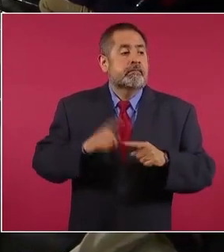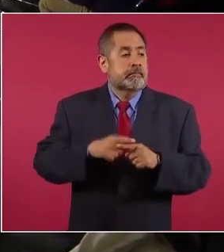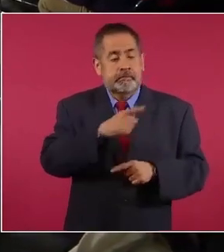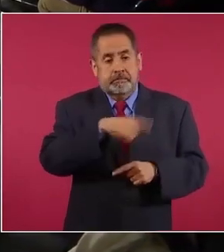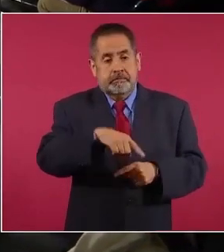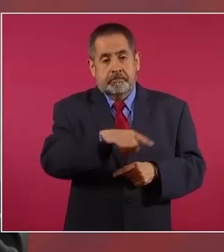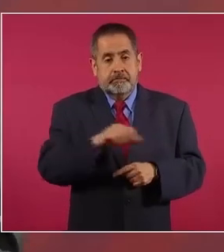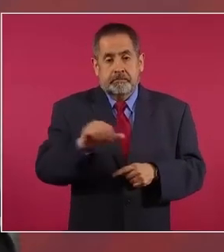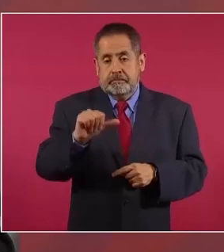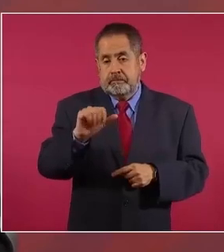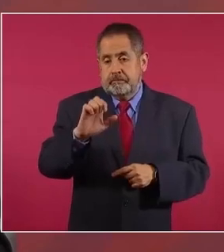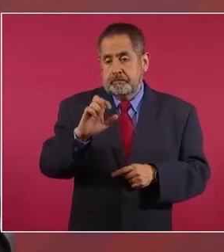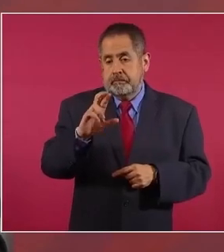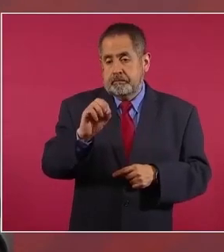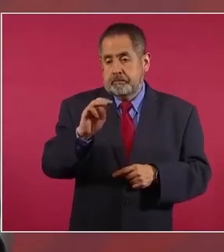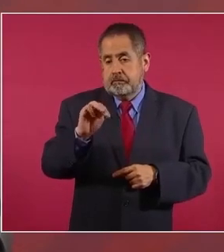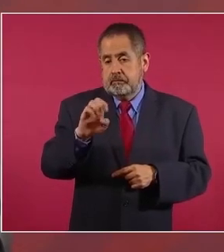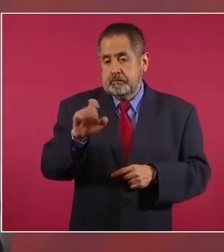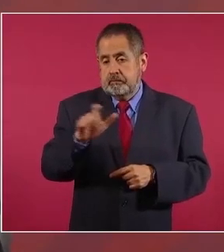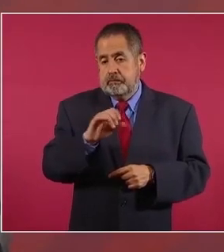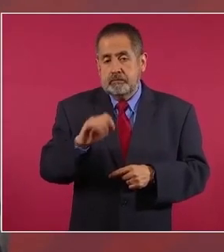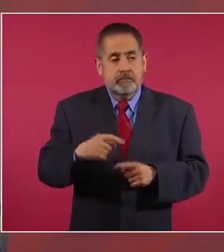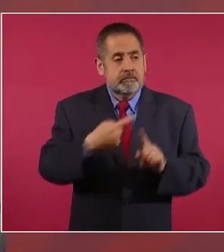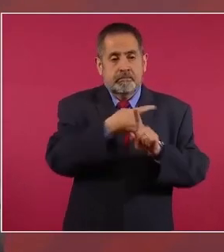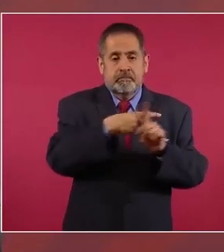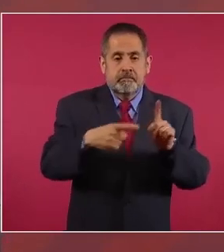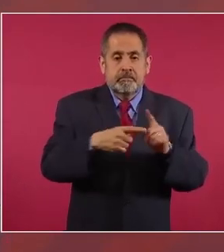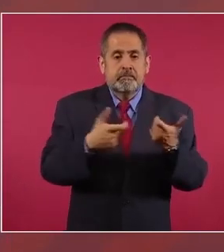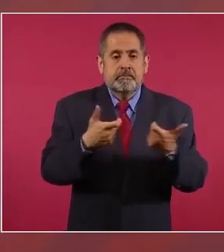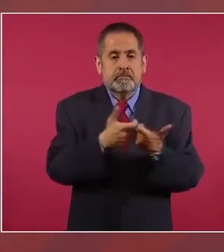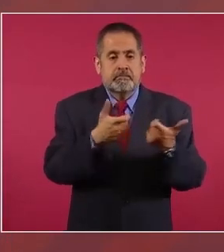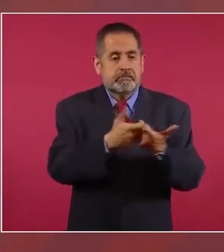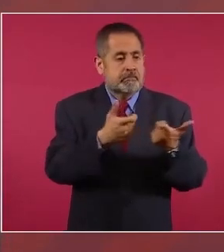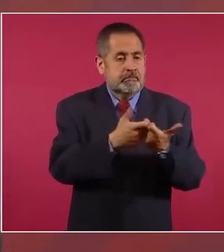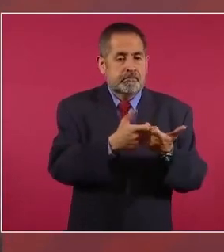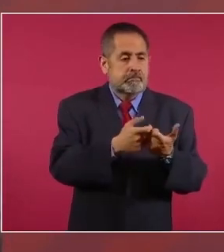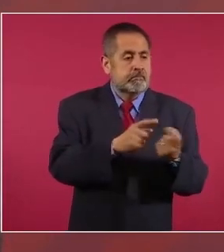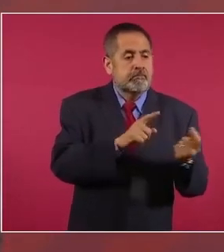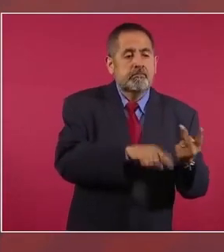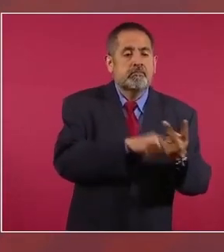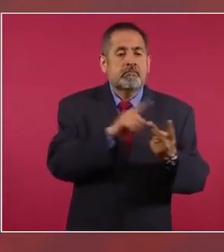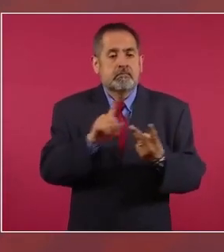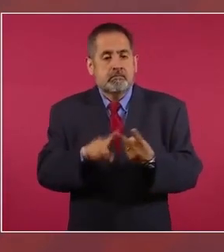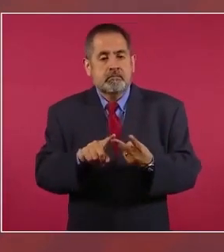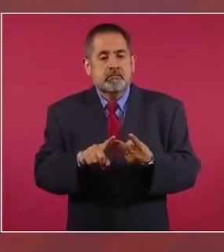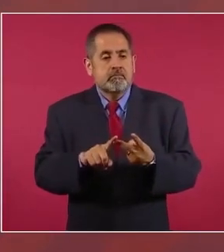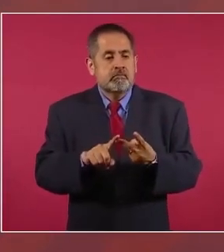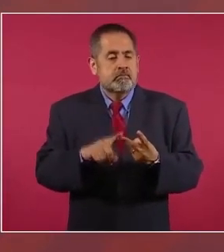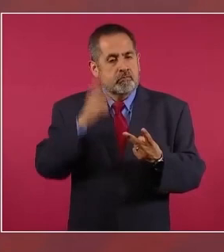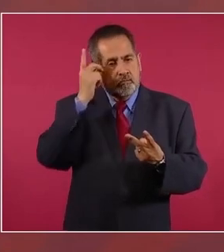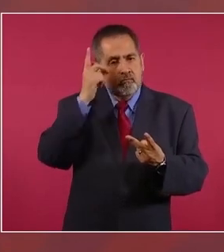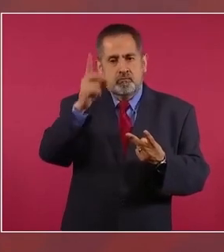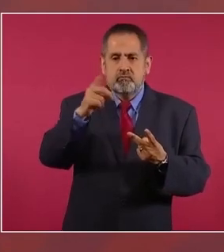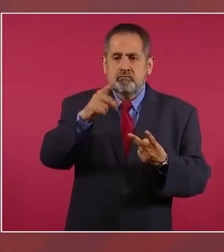es un fondo de inversiones y la otra mitad son empresarios